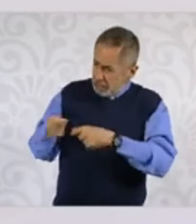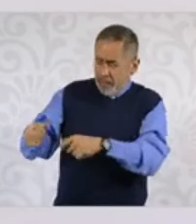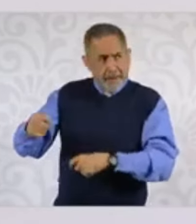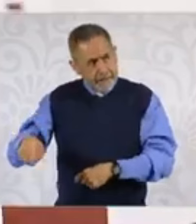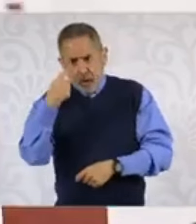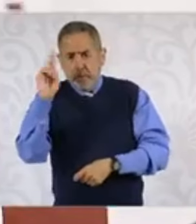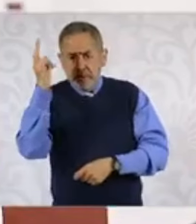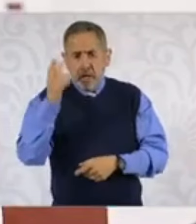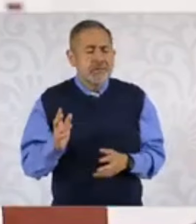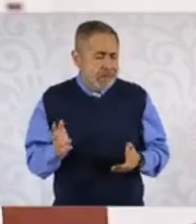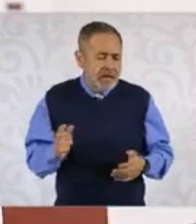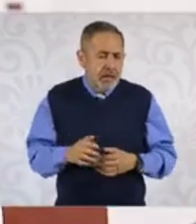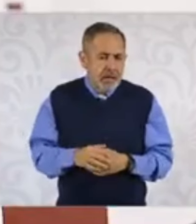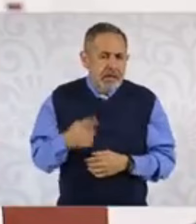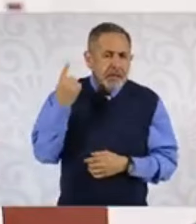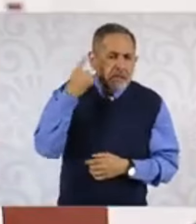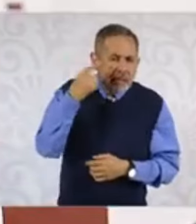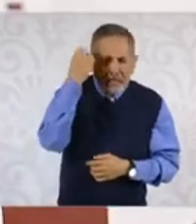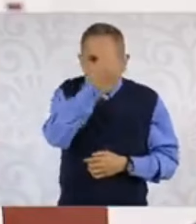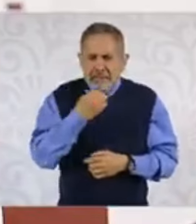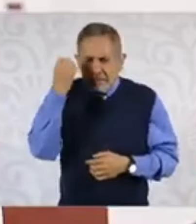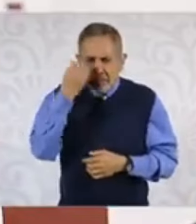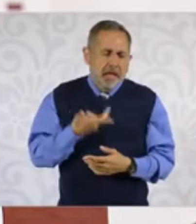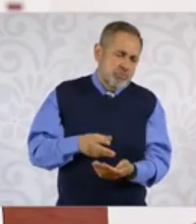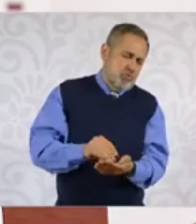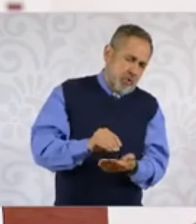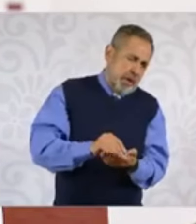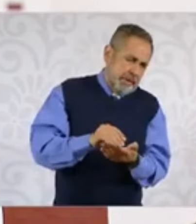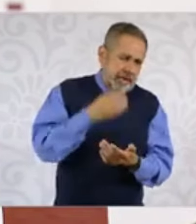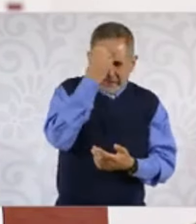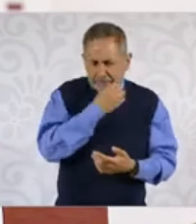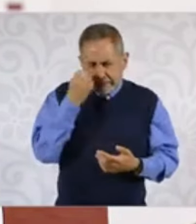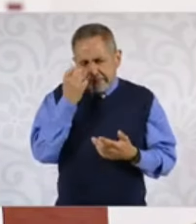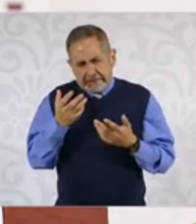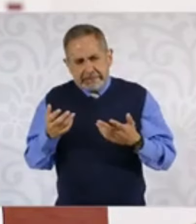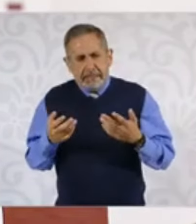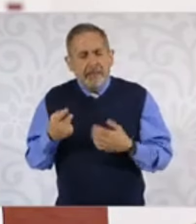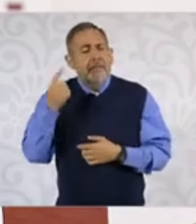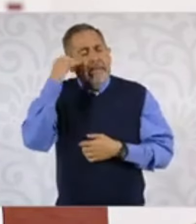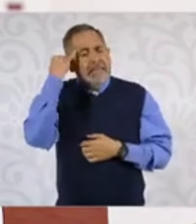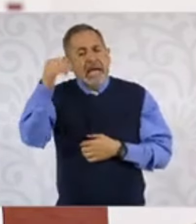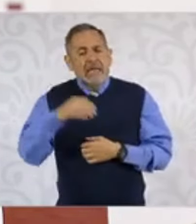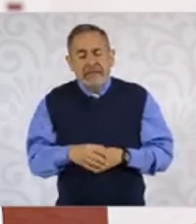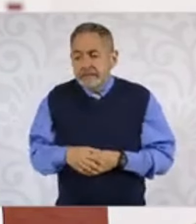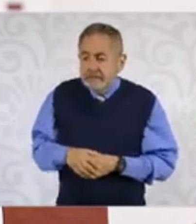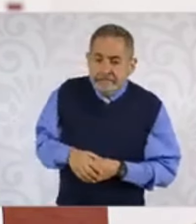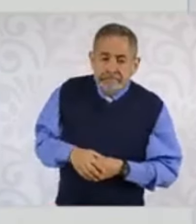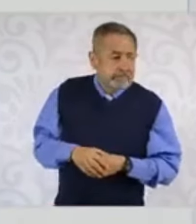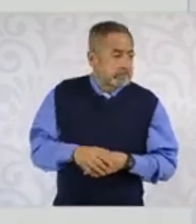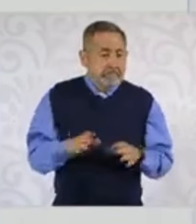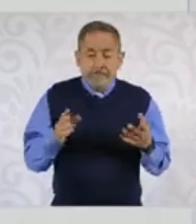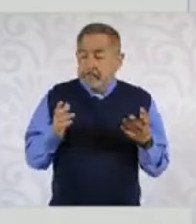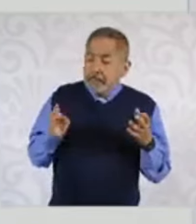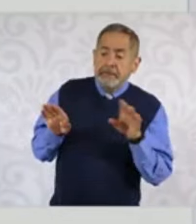dispersión de los pagos de la pensión de 65 años y más. En ocasiones, y esto es un lío a veces,